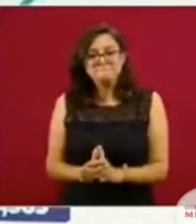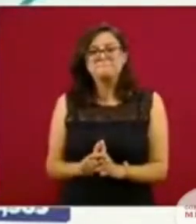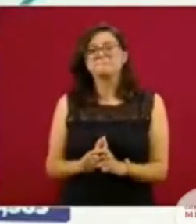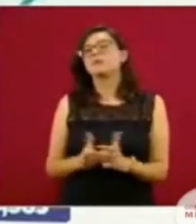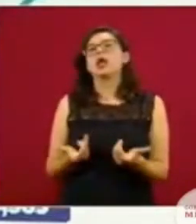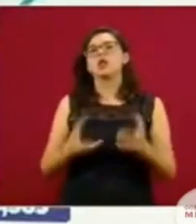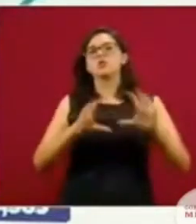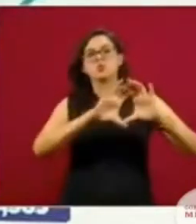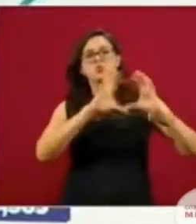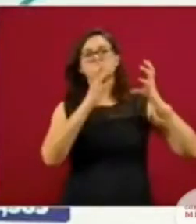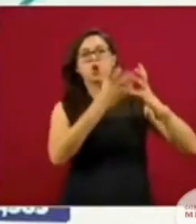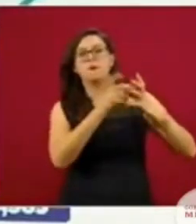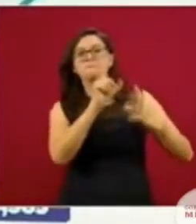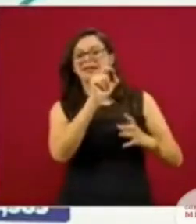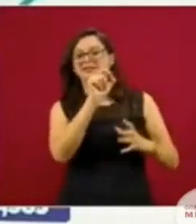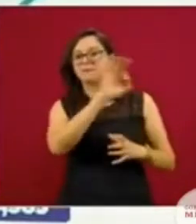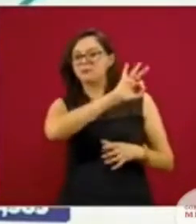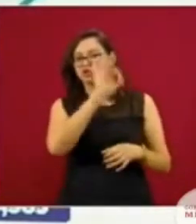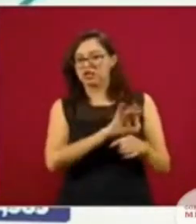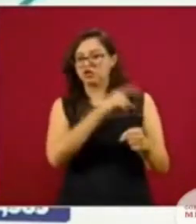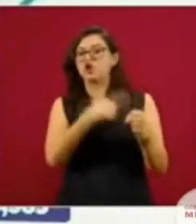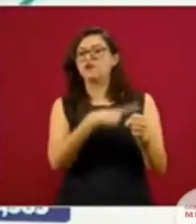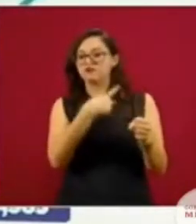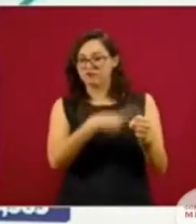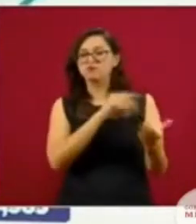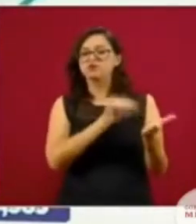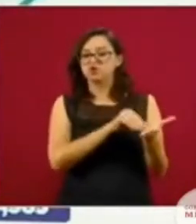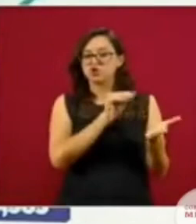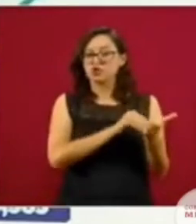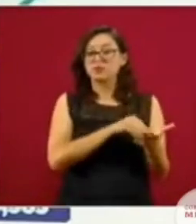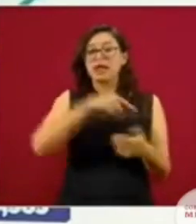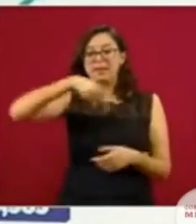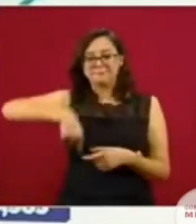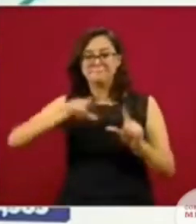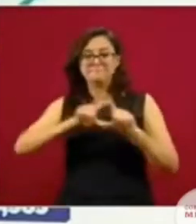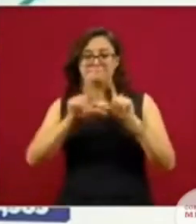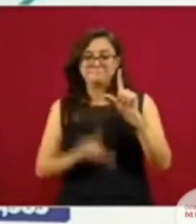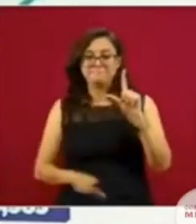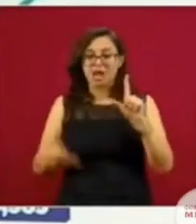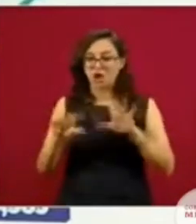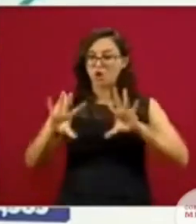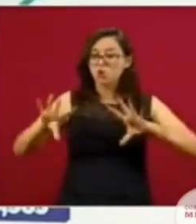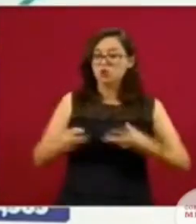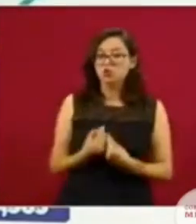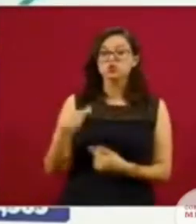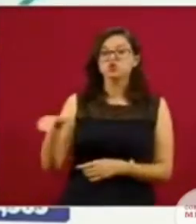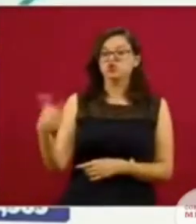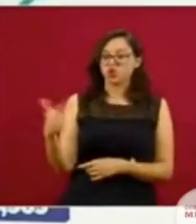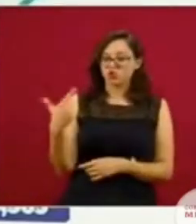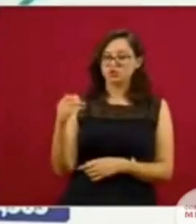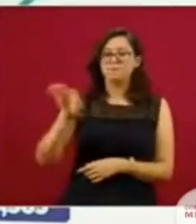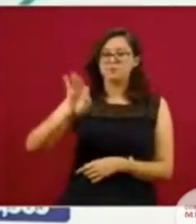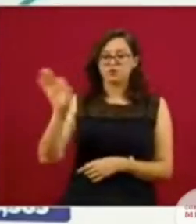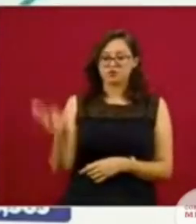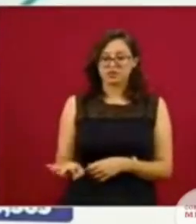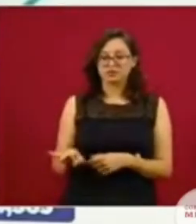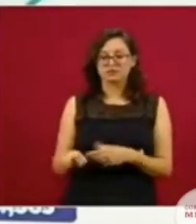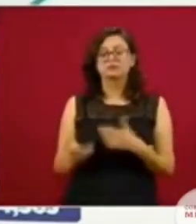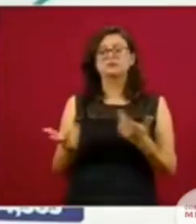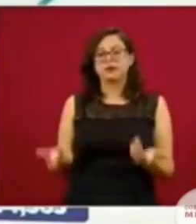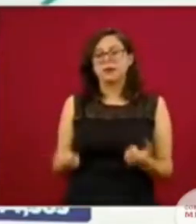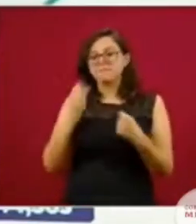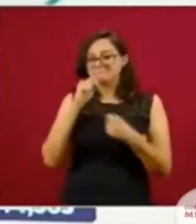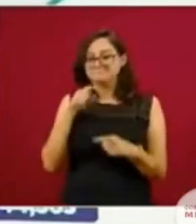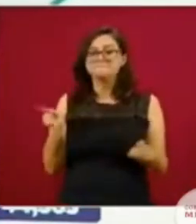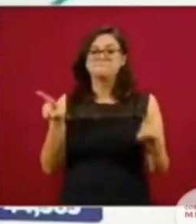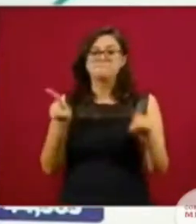reduciendo en este momento a nivel mundial, está en 20 por ciento el porcentaje de casos recientes. En México como conjunto ya estamos en 12